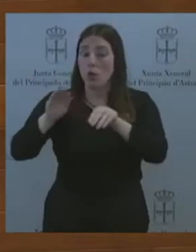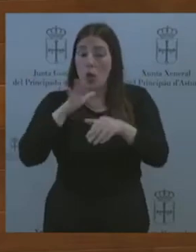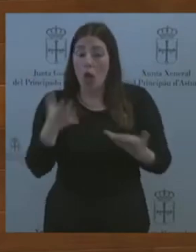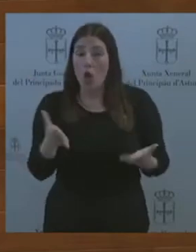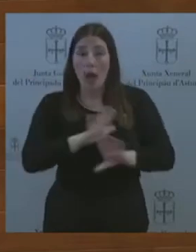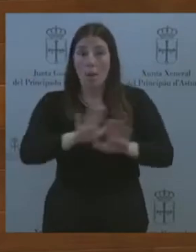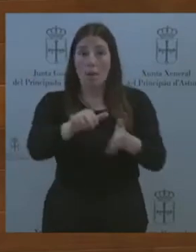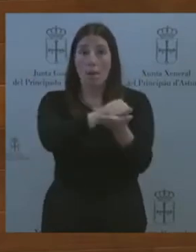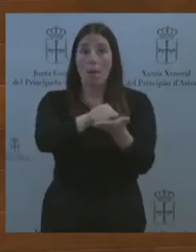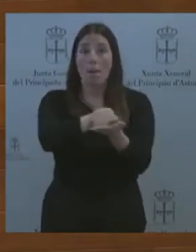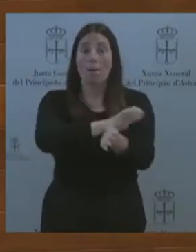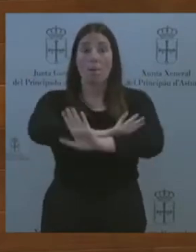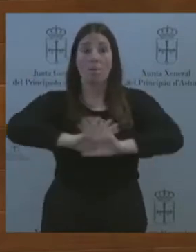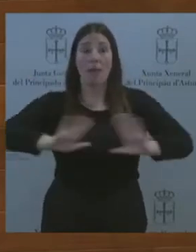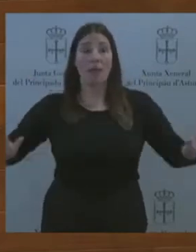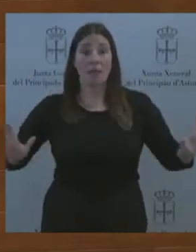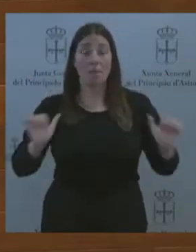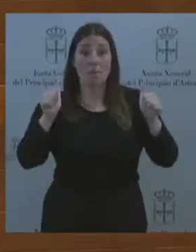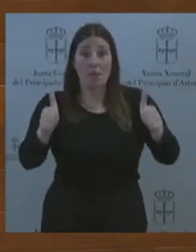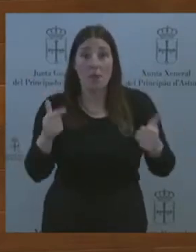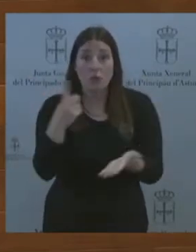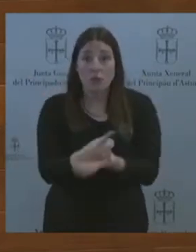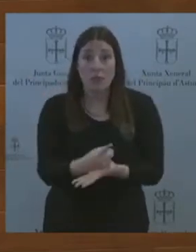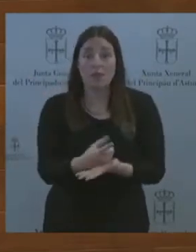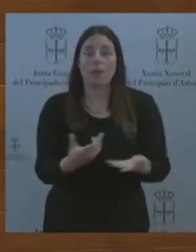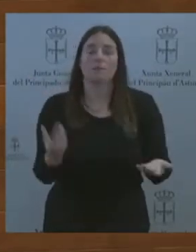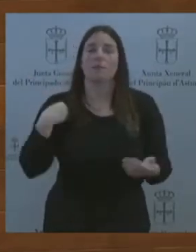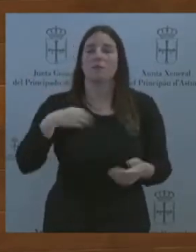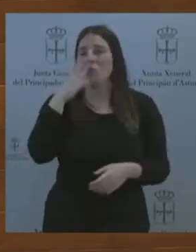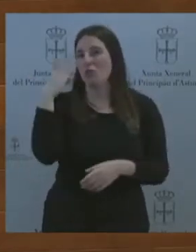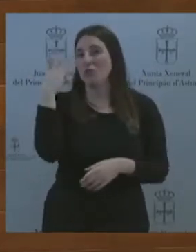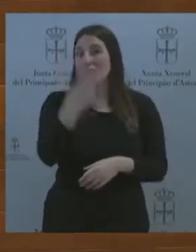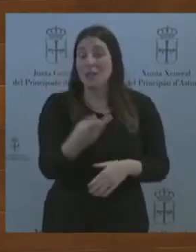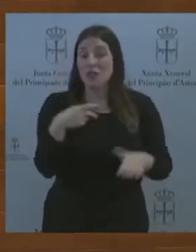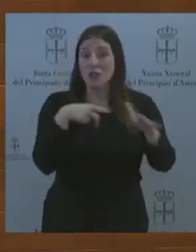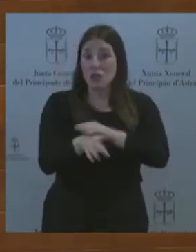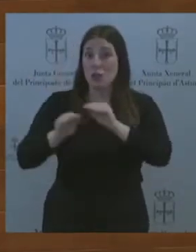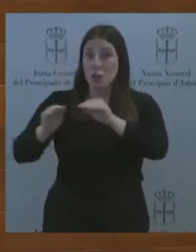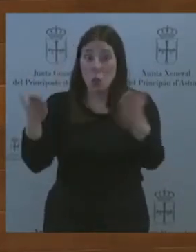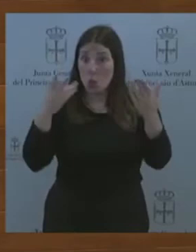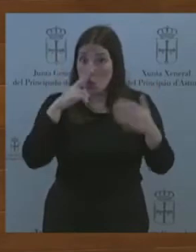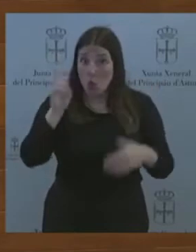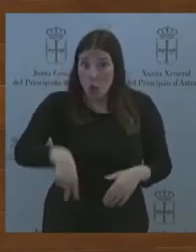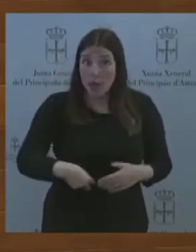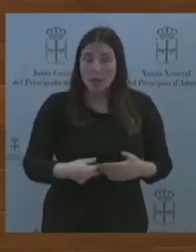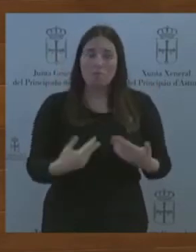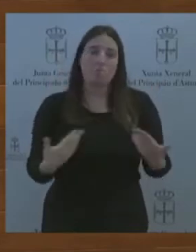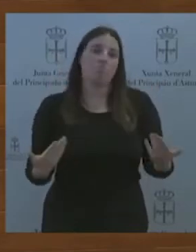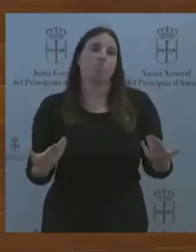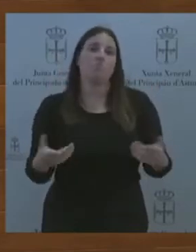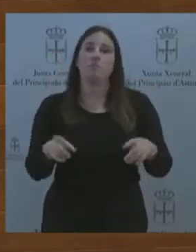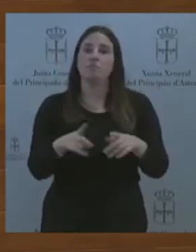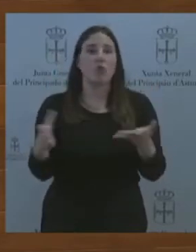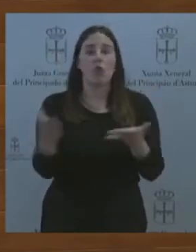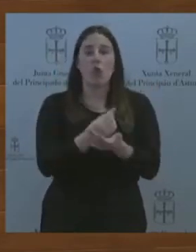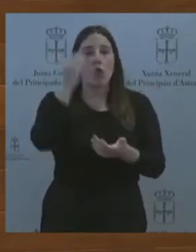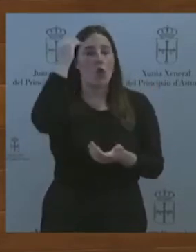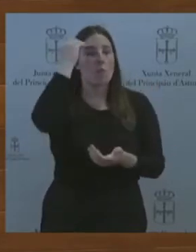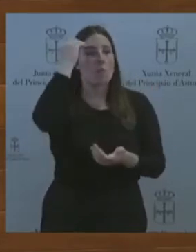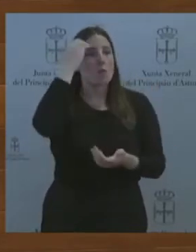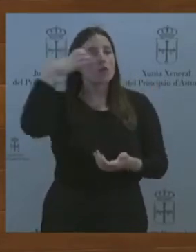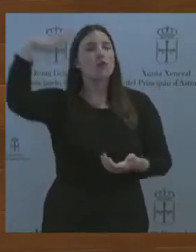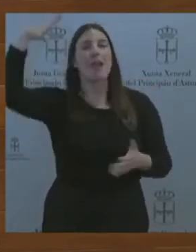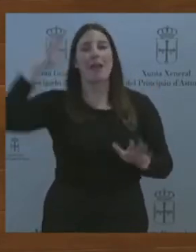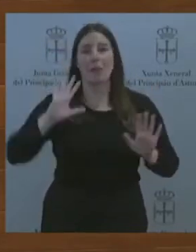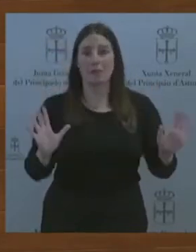región en estos tres años no existe. Todo producto de nuestra imaginación. Y a ocho meses de las elecciones, contador